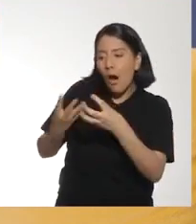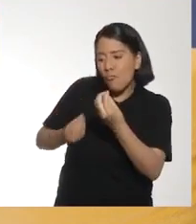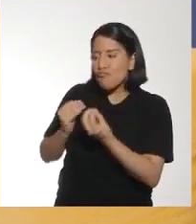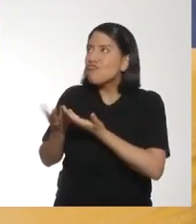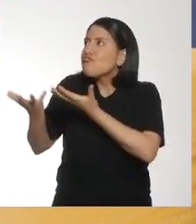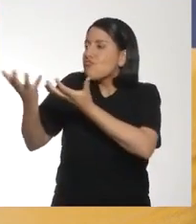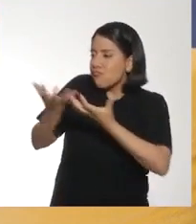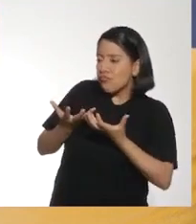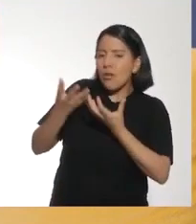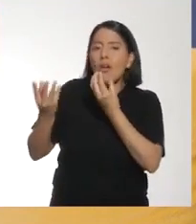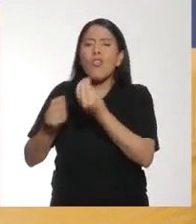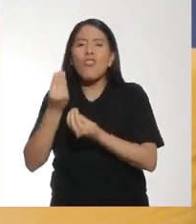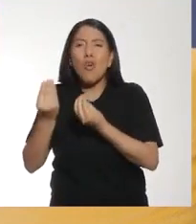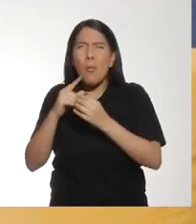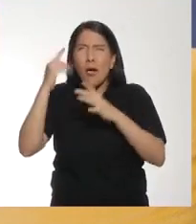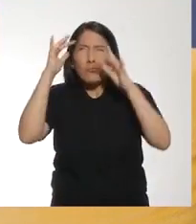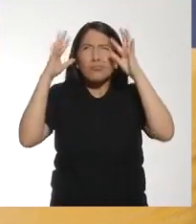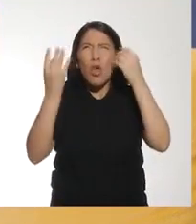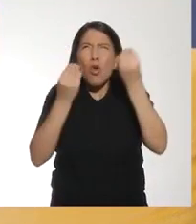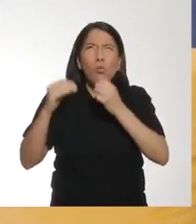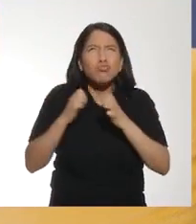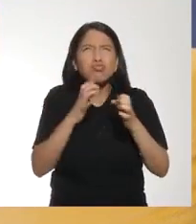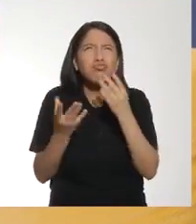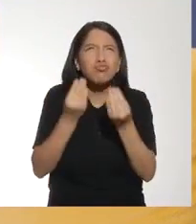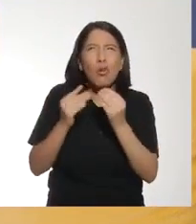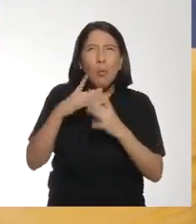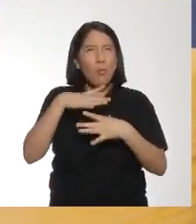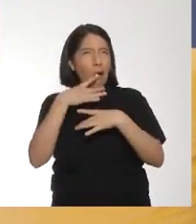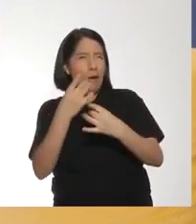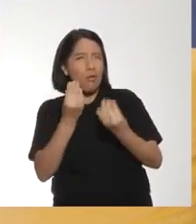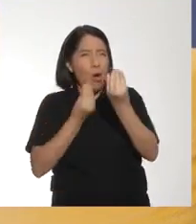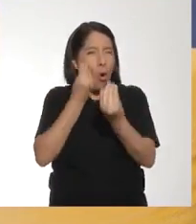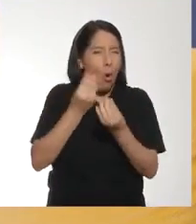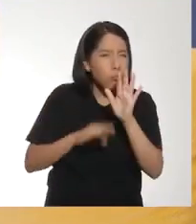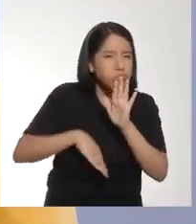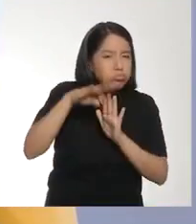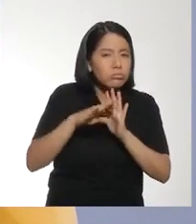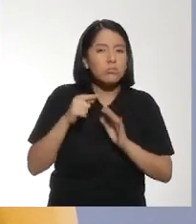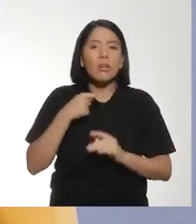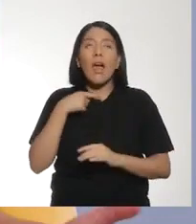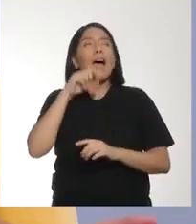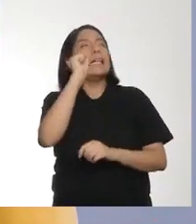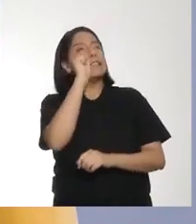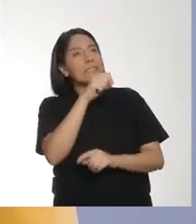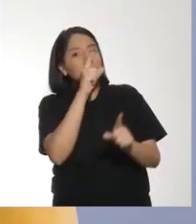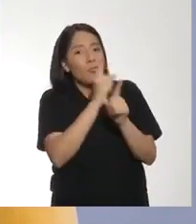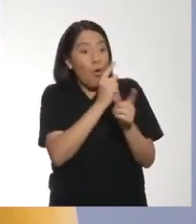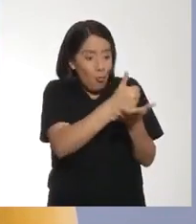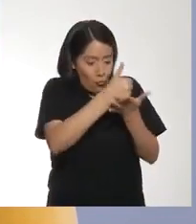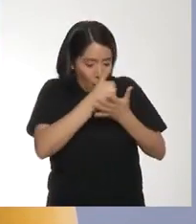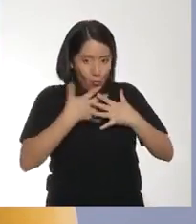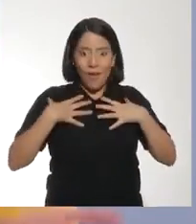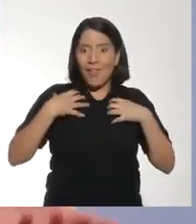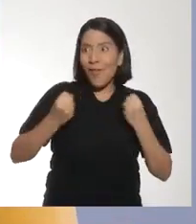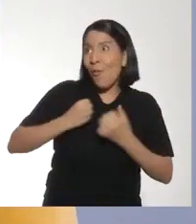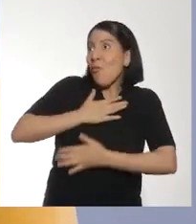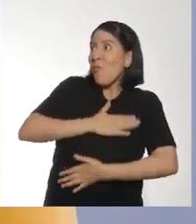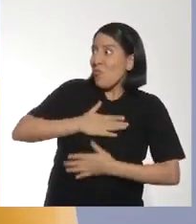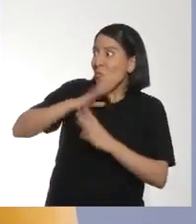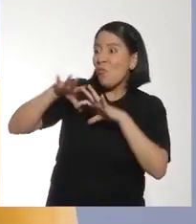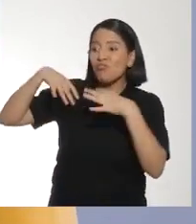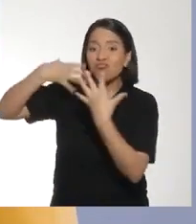Quién logra pasarla Va a ser muy divertido Y pensar en más estrategias Para que sea más interesante Dienes razón Pues eso nos mantiene